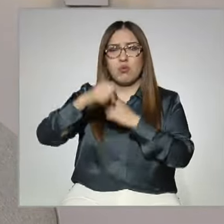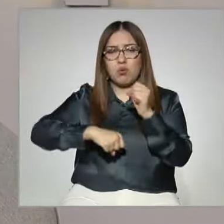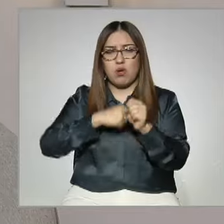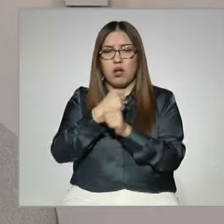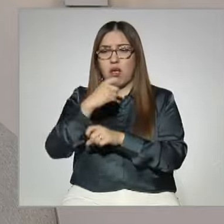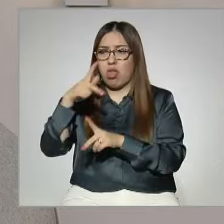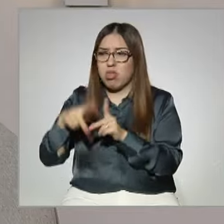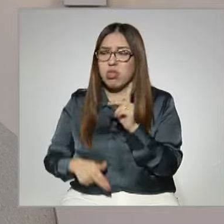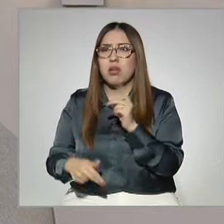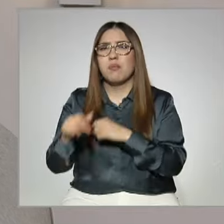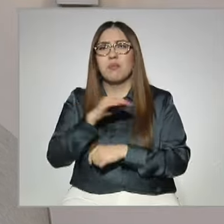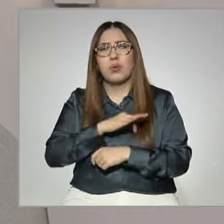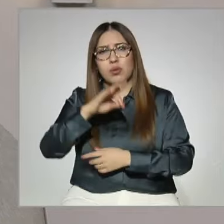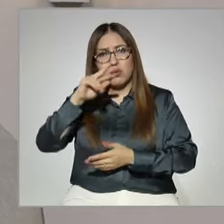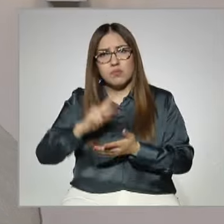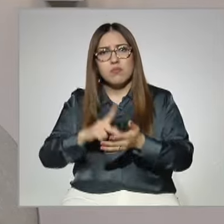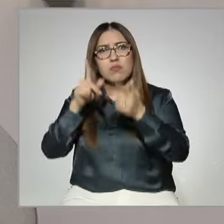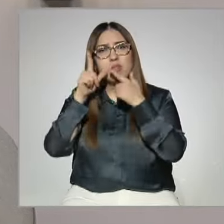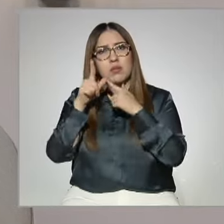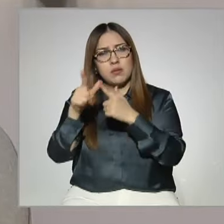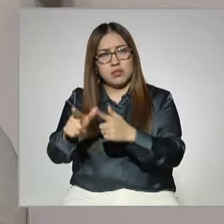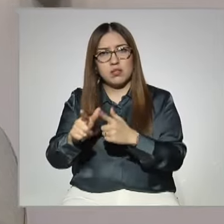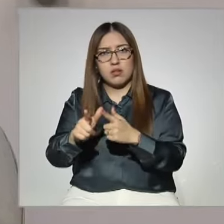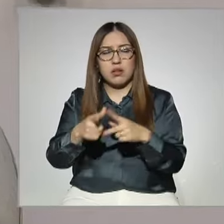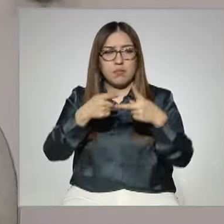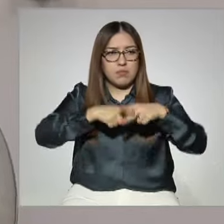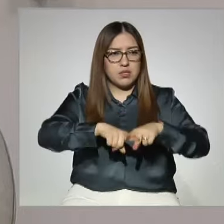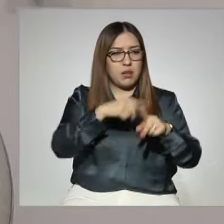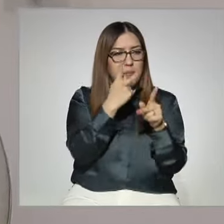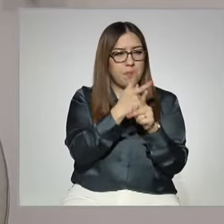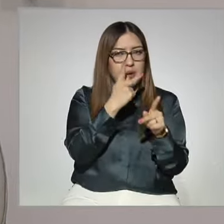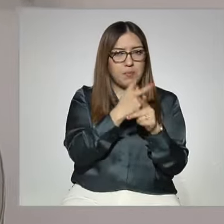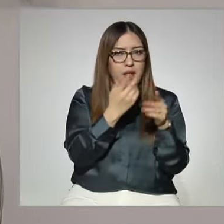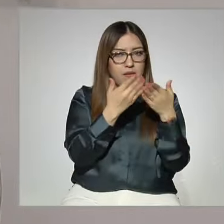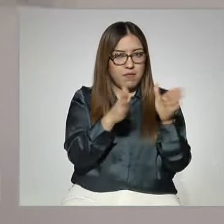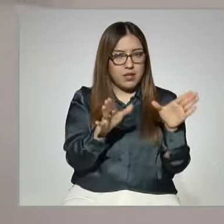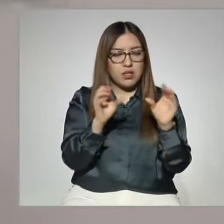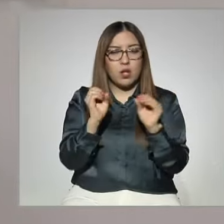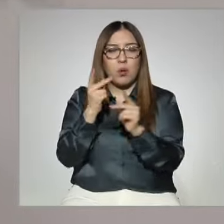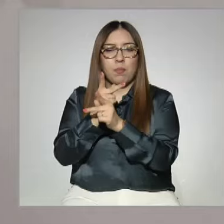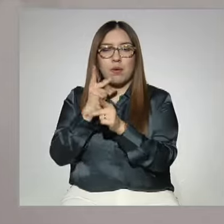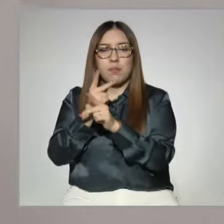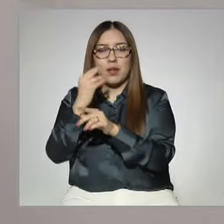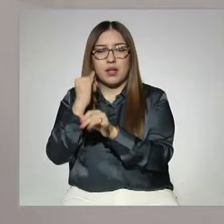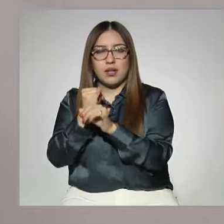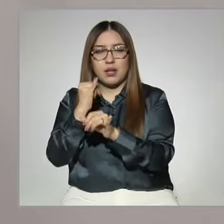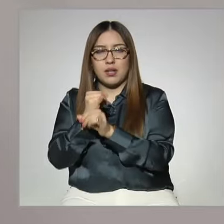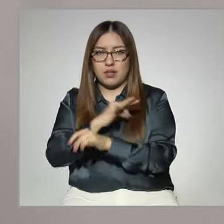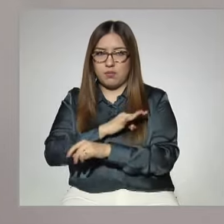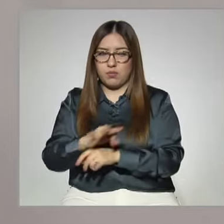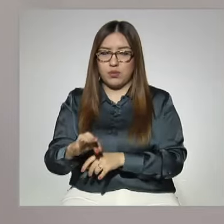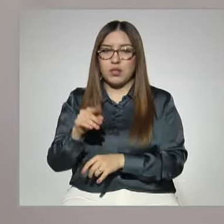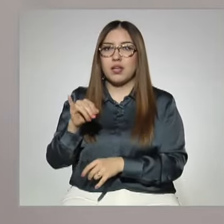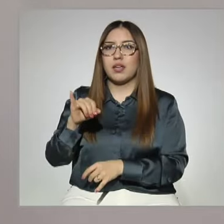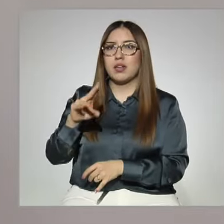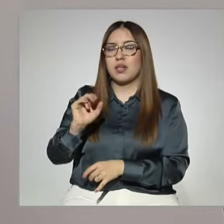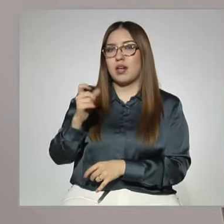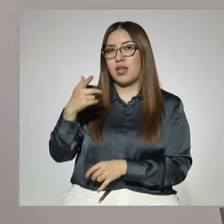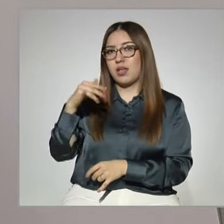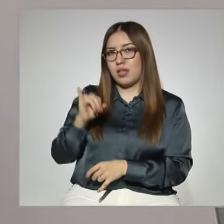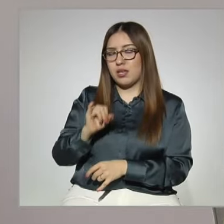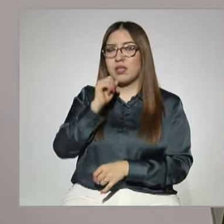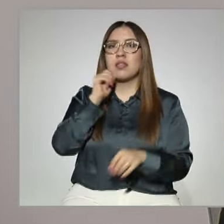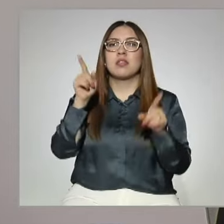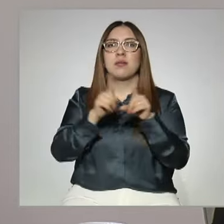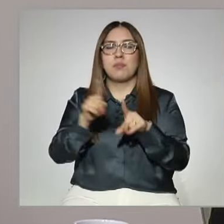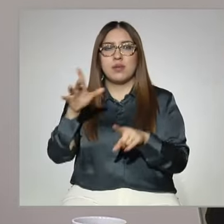estudios y reiniciar, ya sea en prepa abierta o prepa en línea para continuar mi preparación en el INEGI. Siguen muy de cerca también